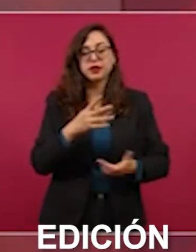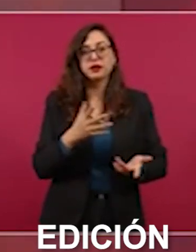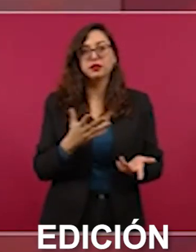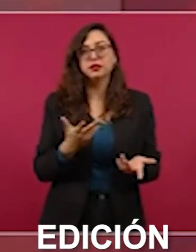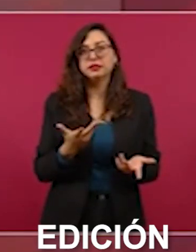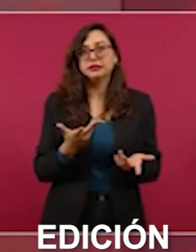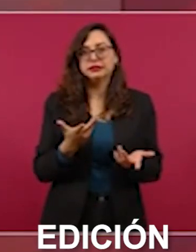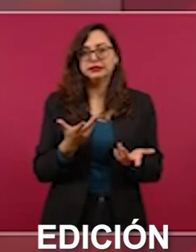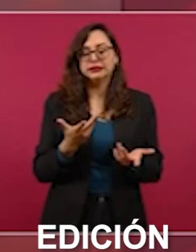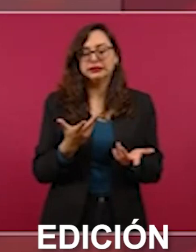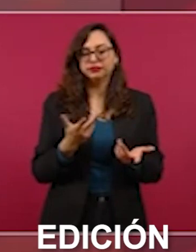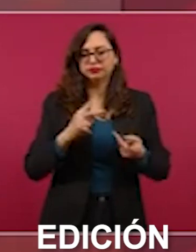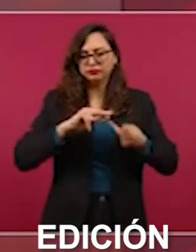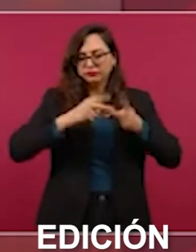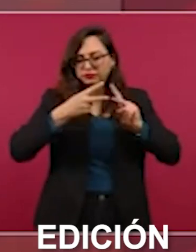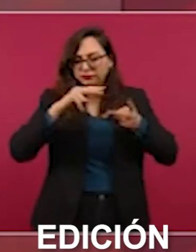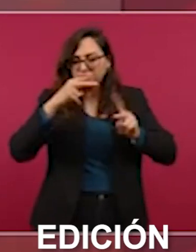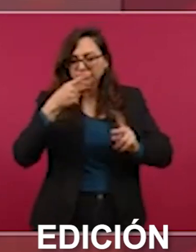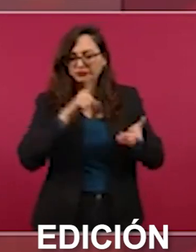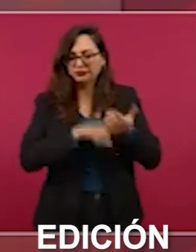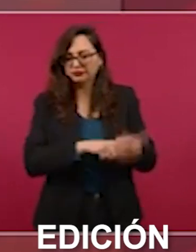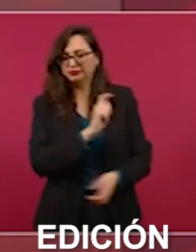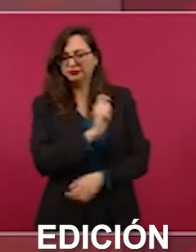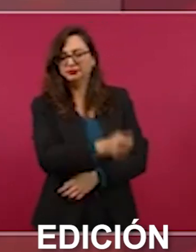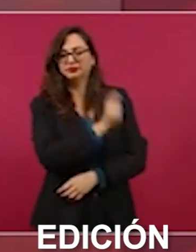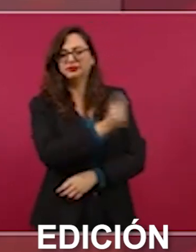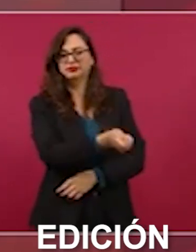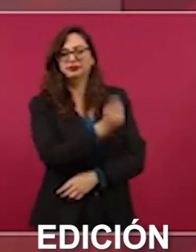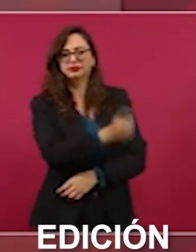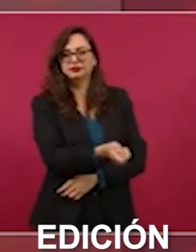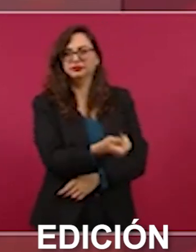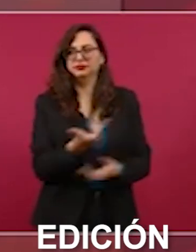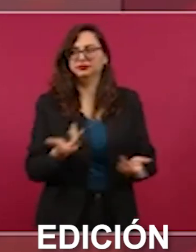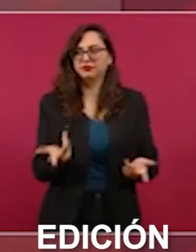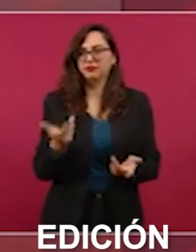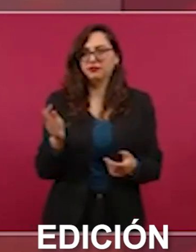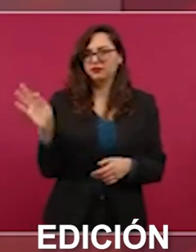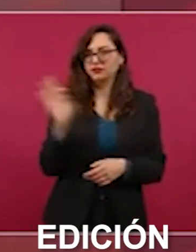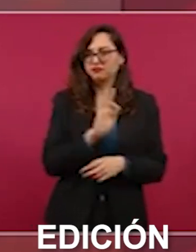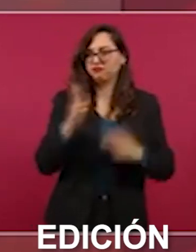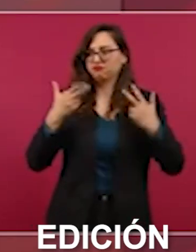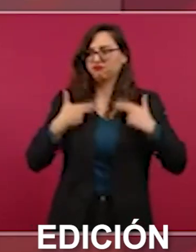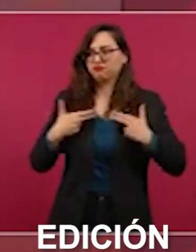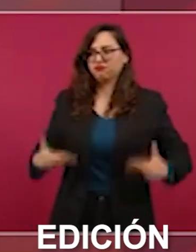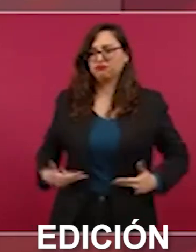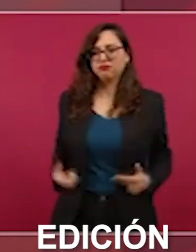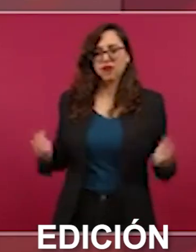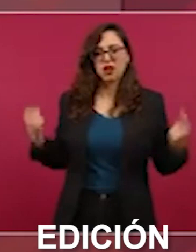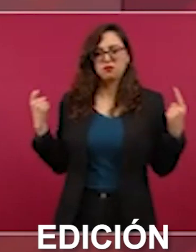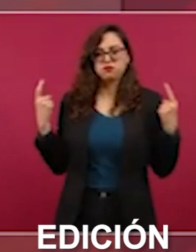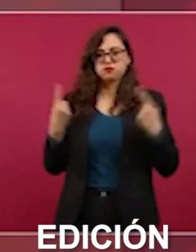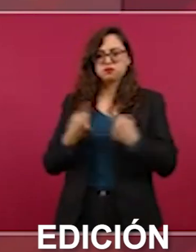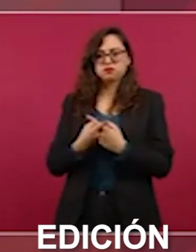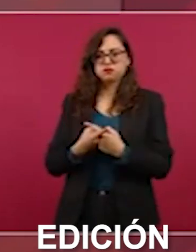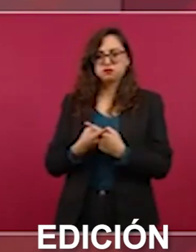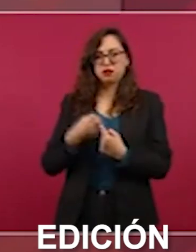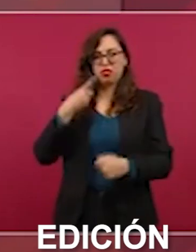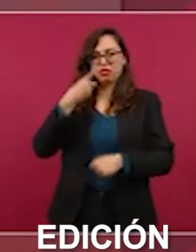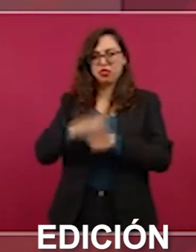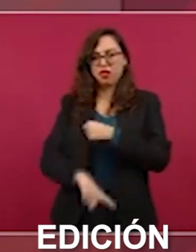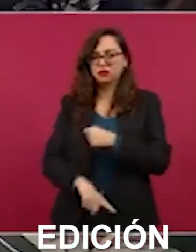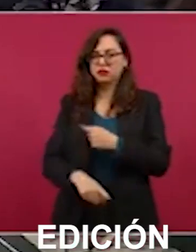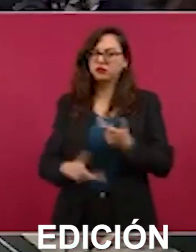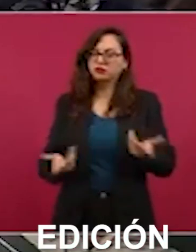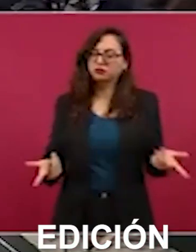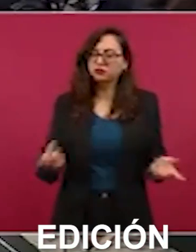seguro para consumo humano y les decía yo que afortunadamente